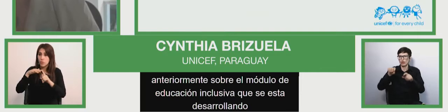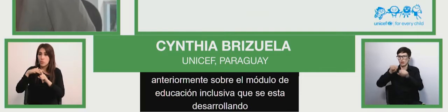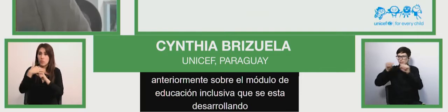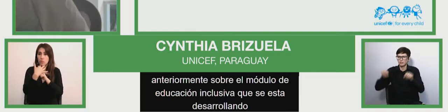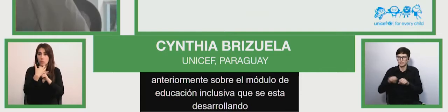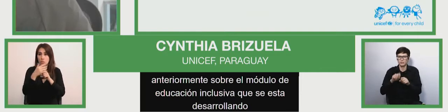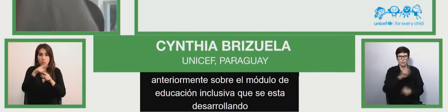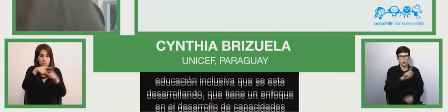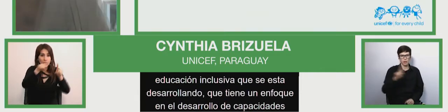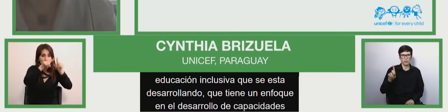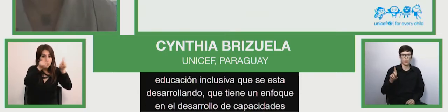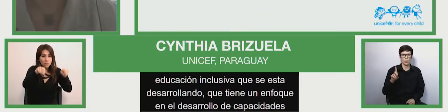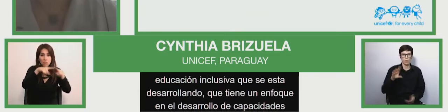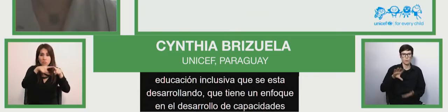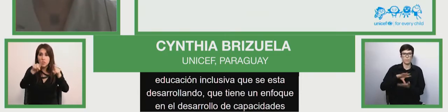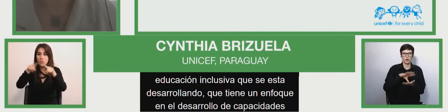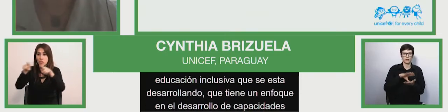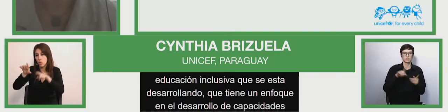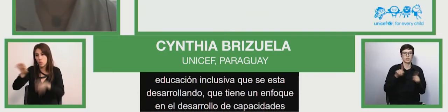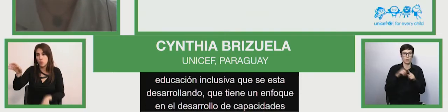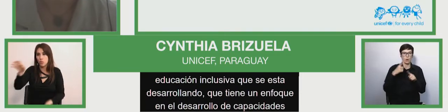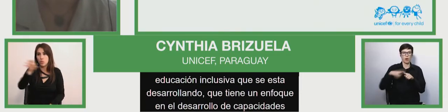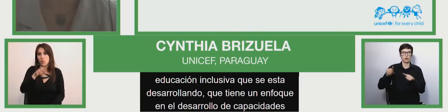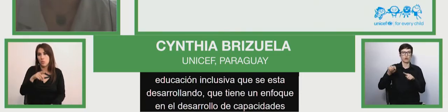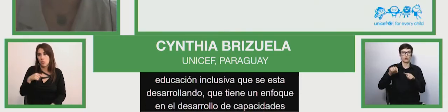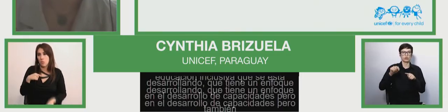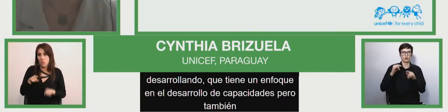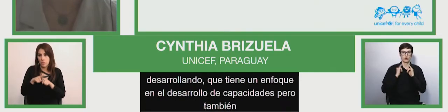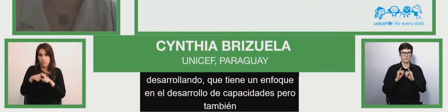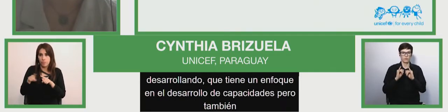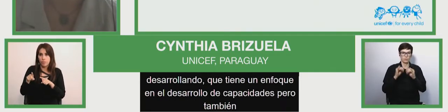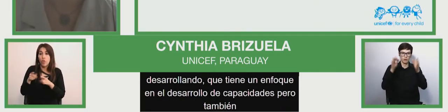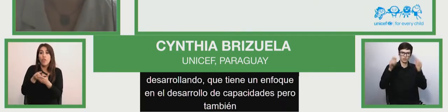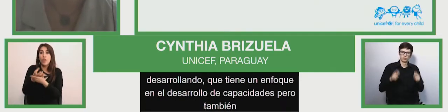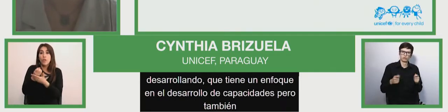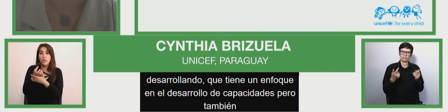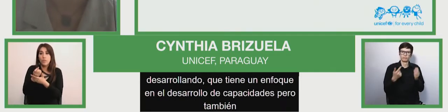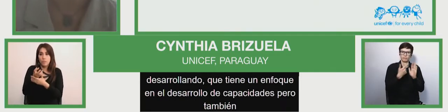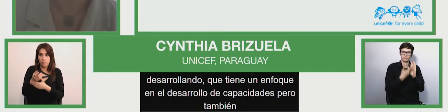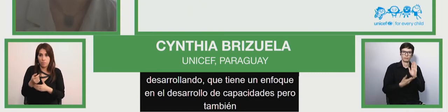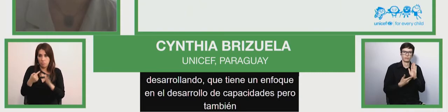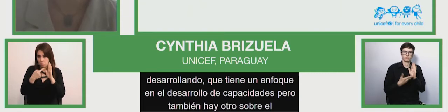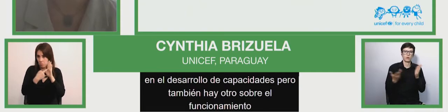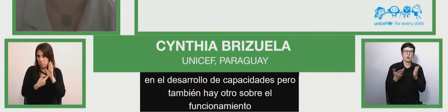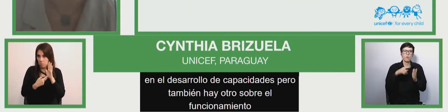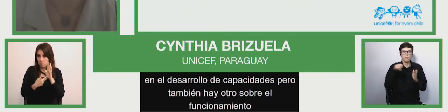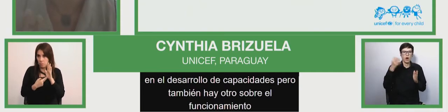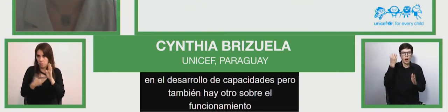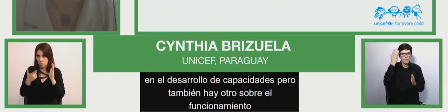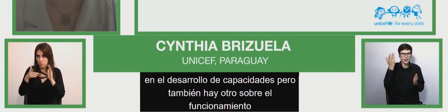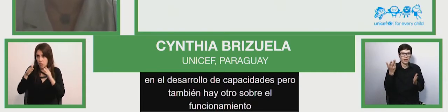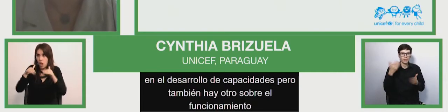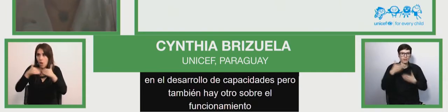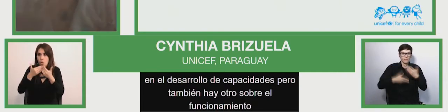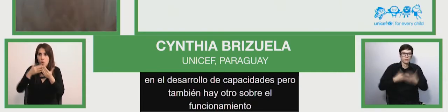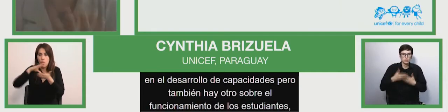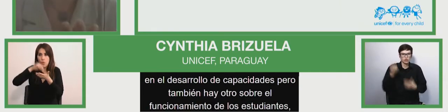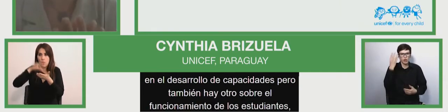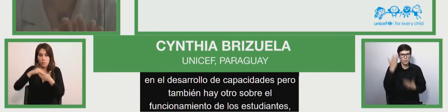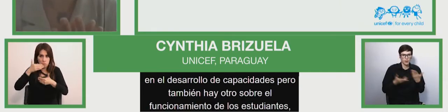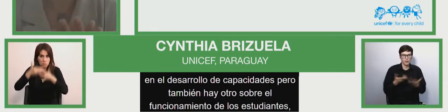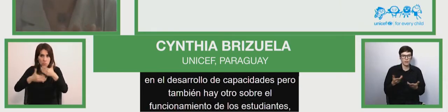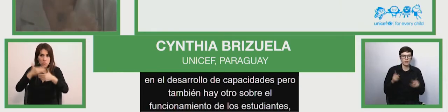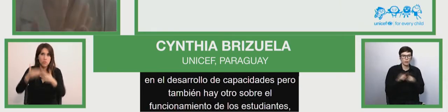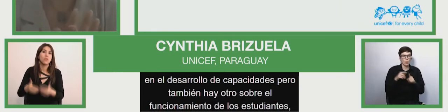hay otro módulo sobre el funcionamiento de los estudiantes. ¿Cómo aprenden los estudiantes? Es muy importante cruzar